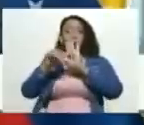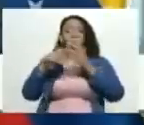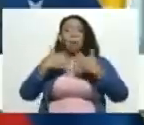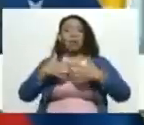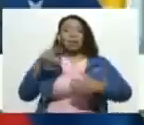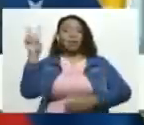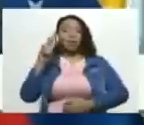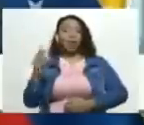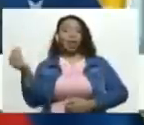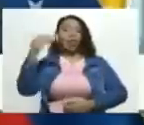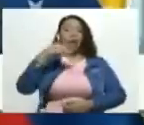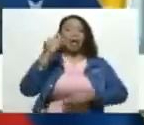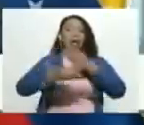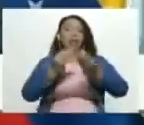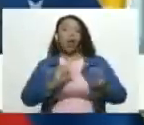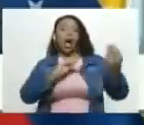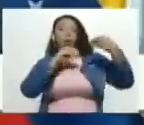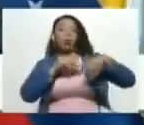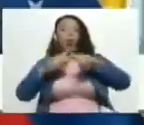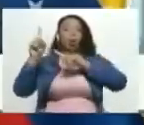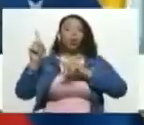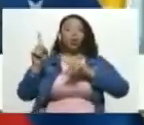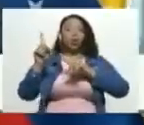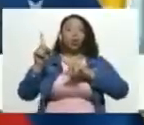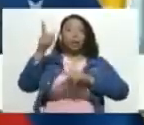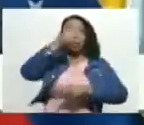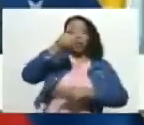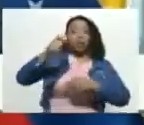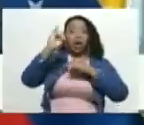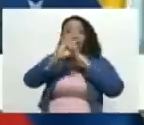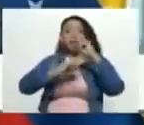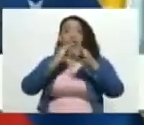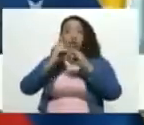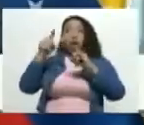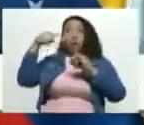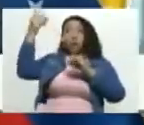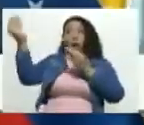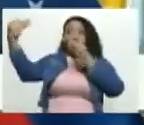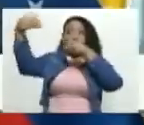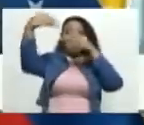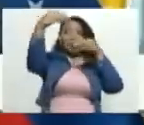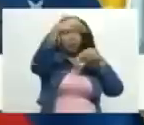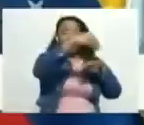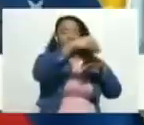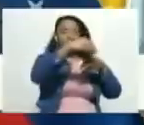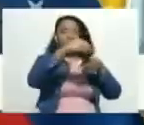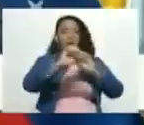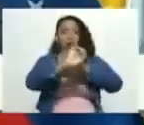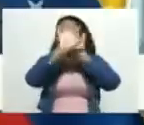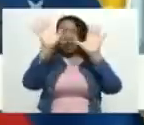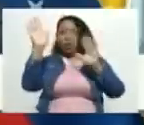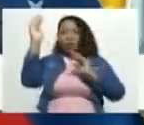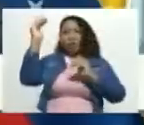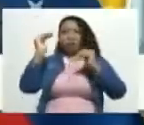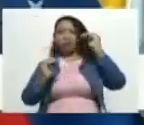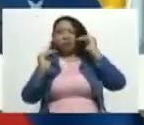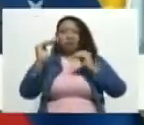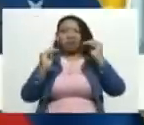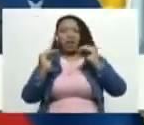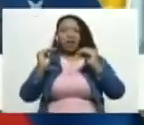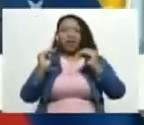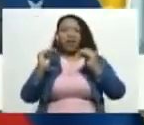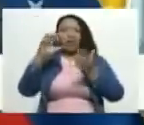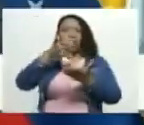además se sucurieron acuerdos con otros agentes internacionales en clara desventaja para los intereses del Estado